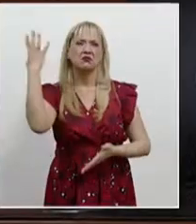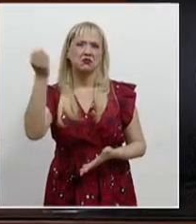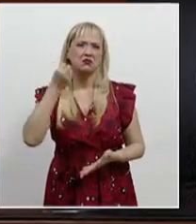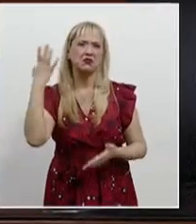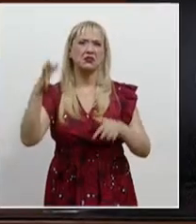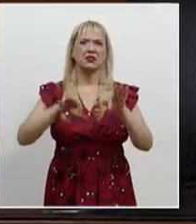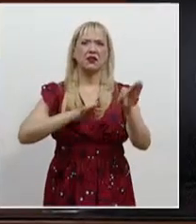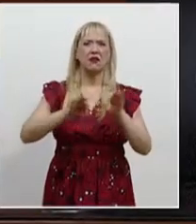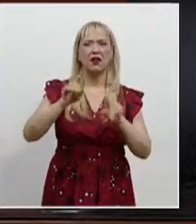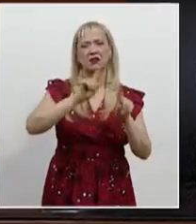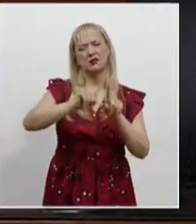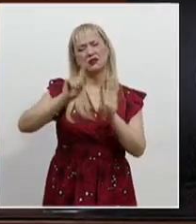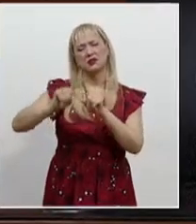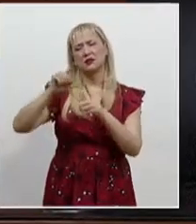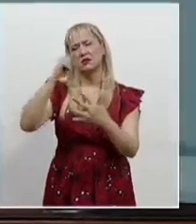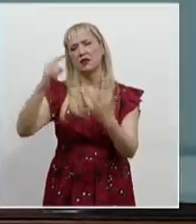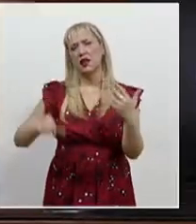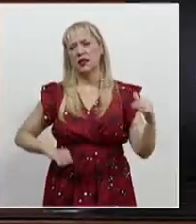tareas.